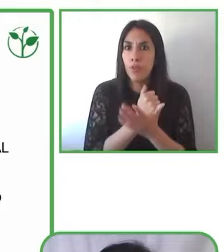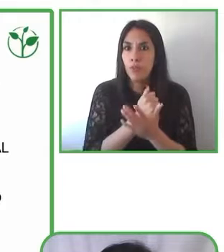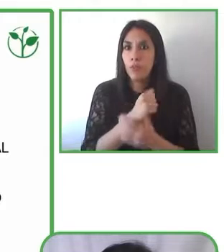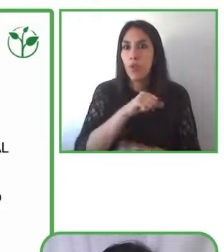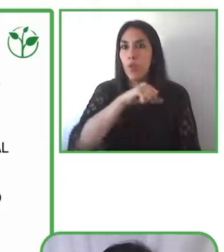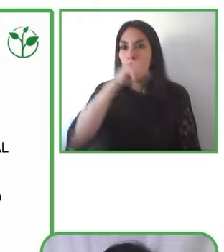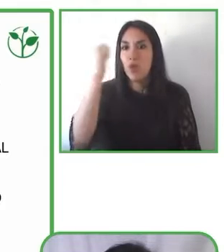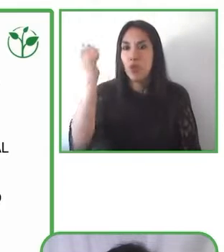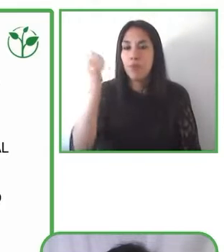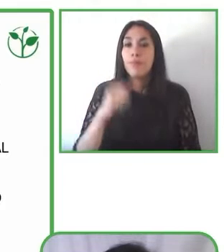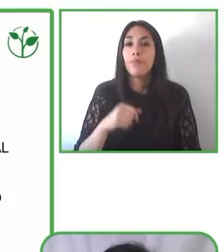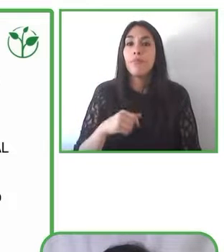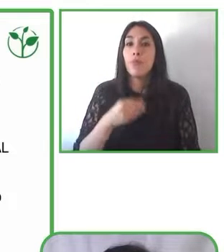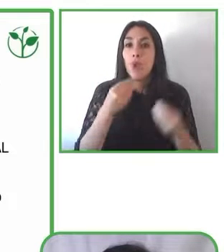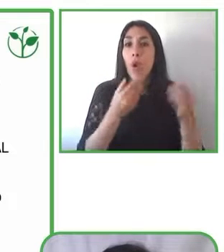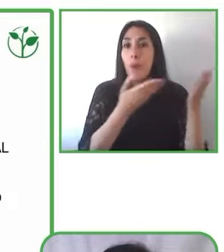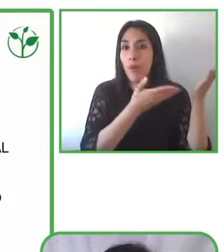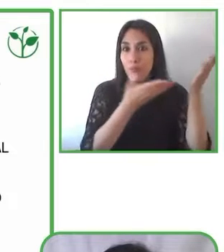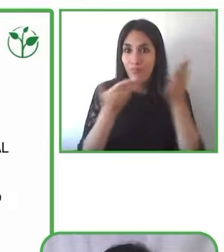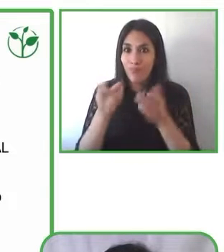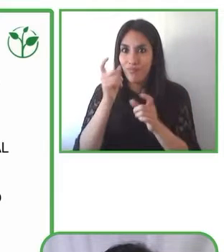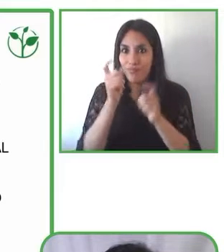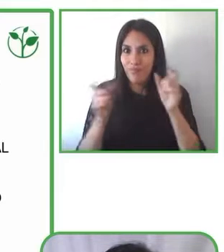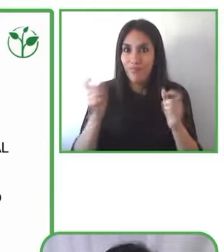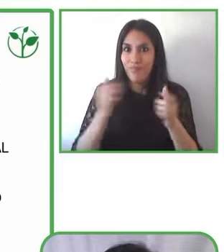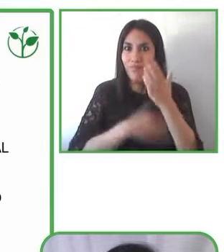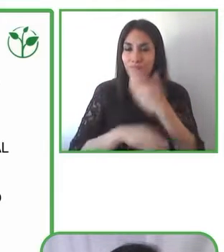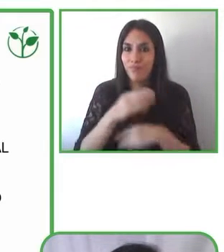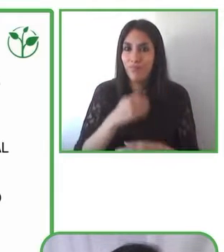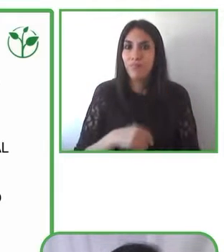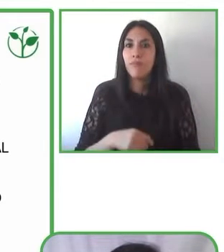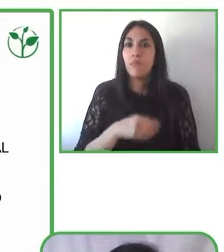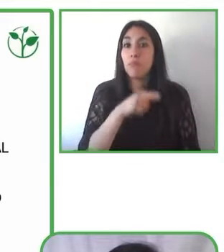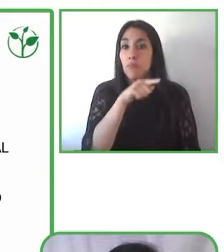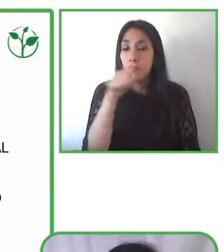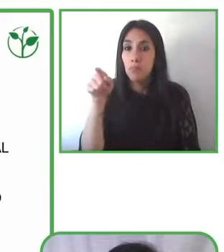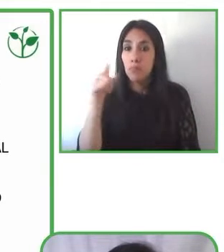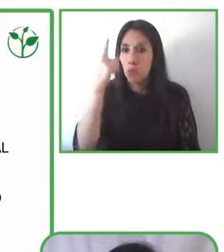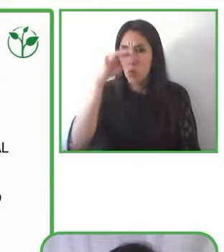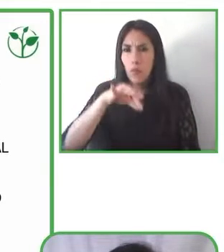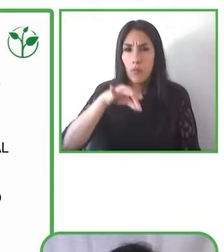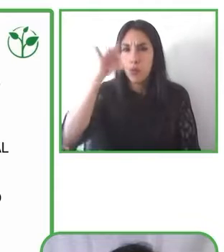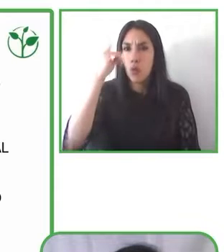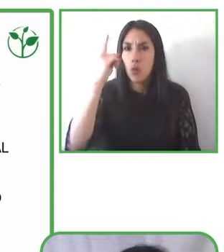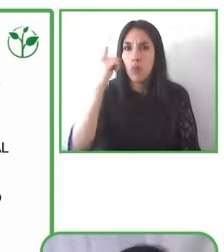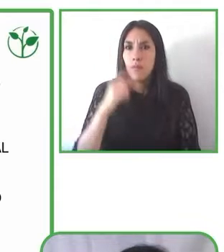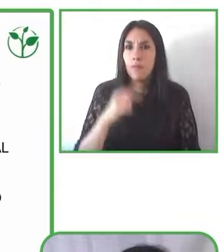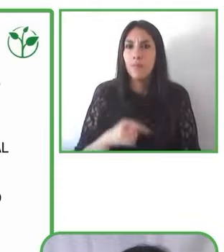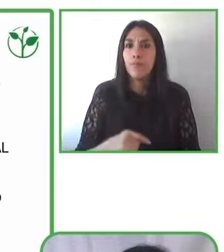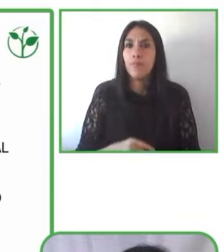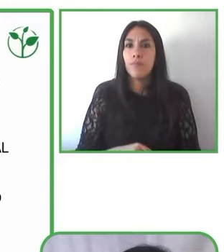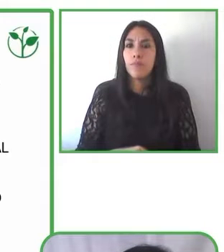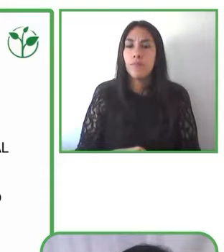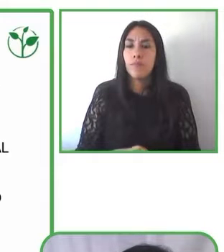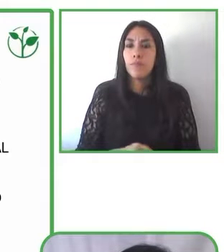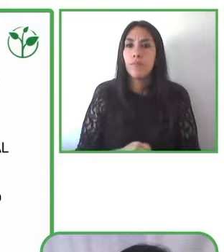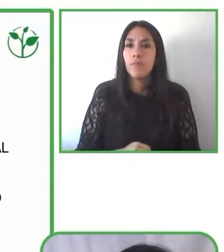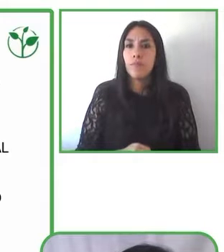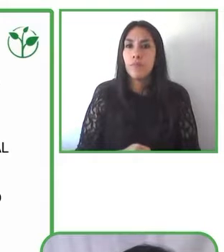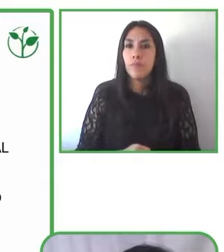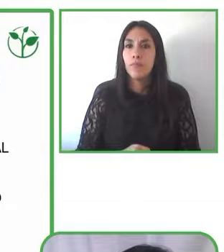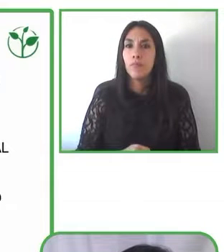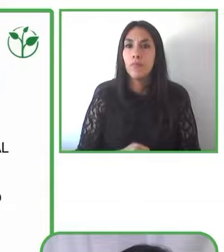discapacidad a ser estos protagonistas fundamentales en el dictado de nuestra materia y que nos cuenten su experiencia